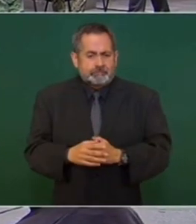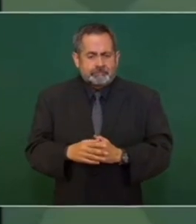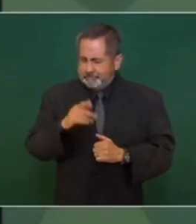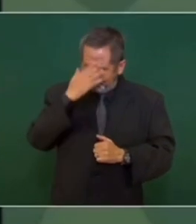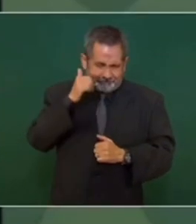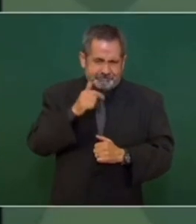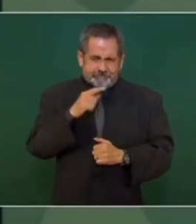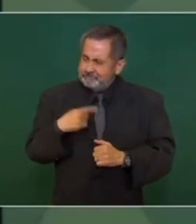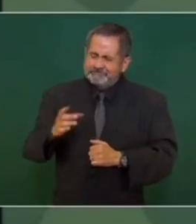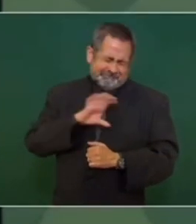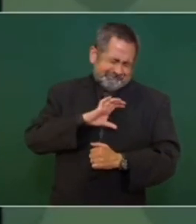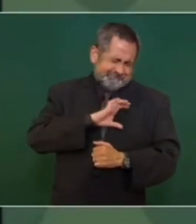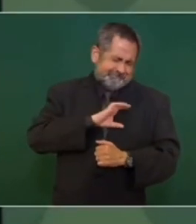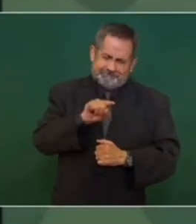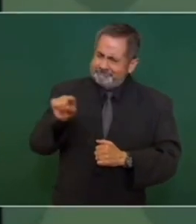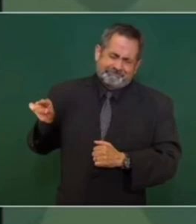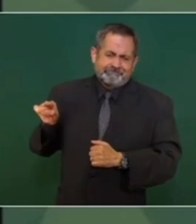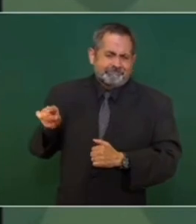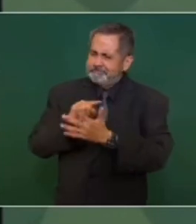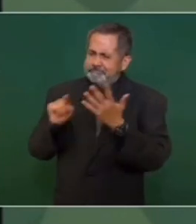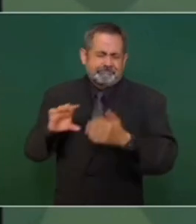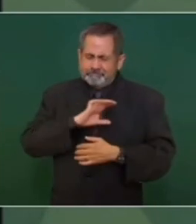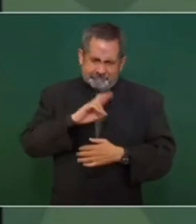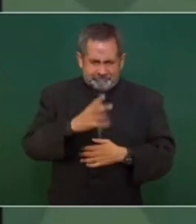así, así, así los quiero. O sea,